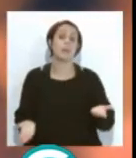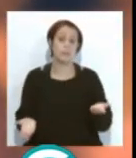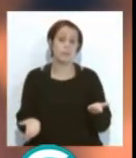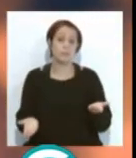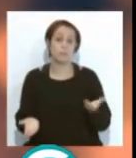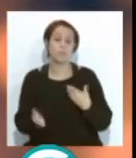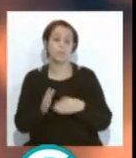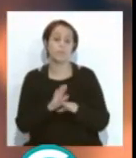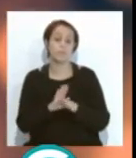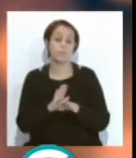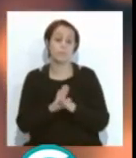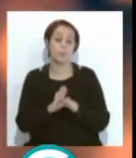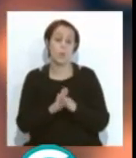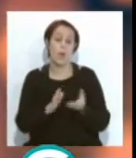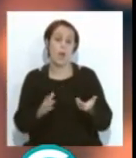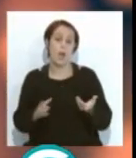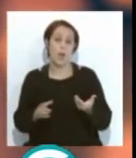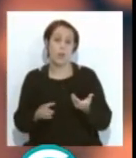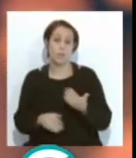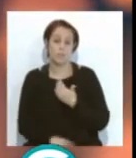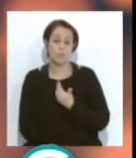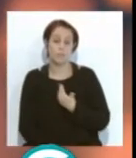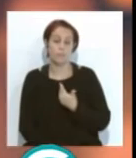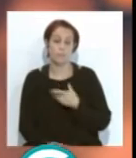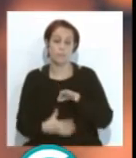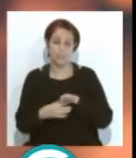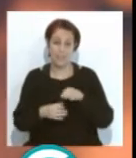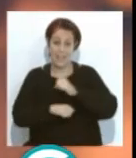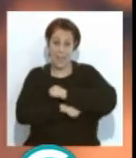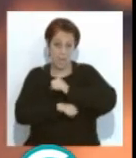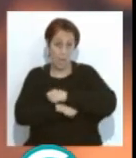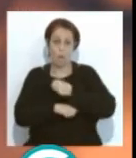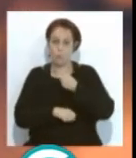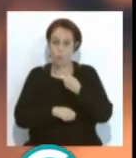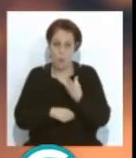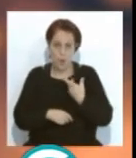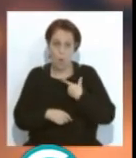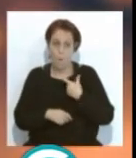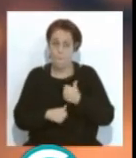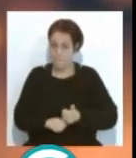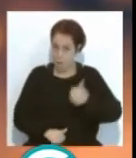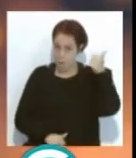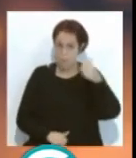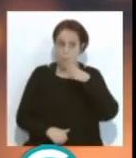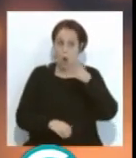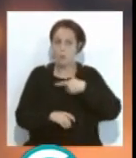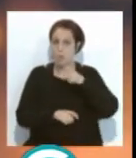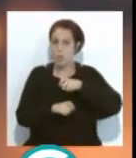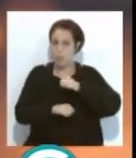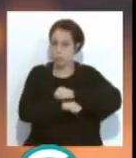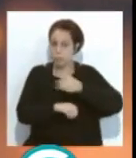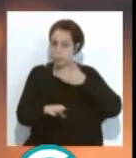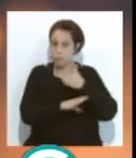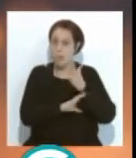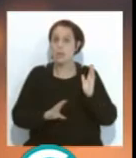Mantener, yo creo que hay que mantener una línea de, en taquilla, un número mayor, porque la gente va a taquilla, pero